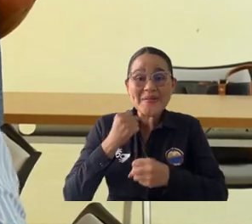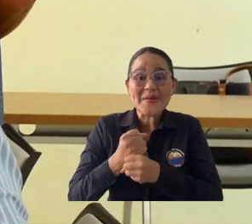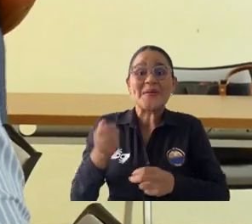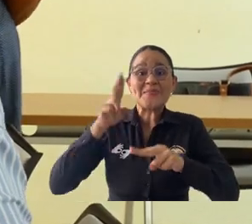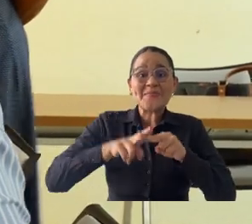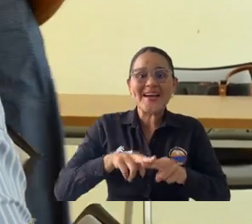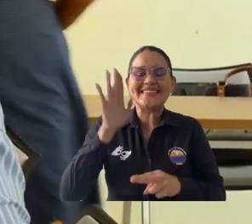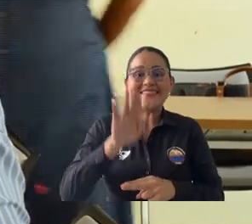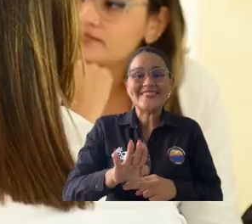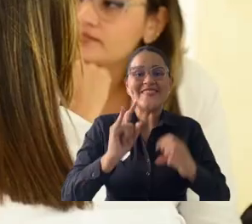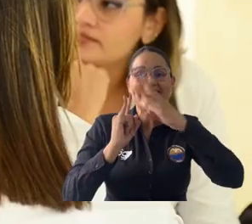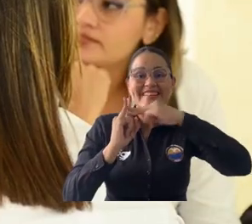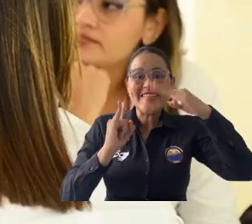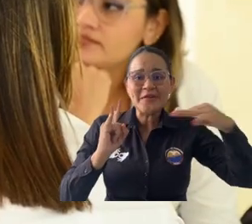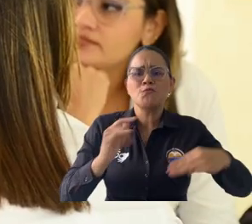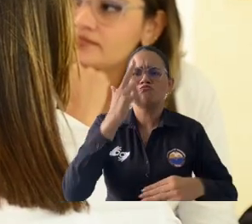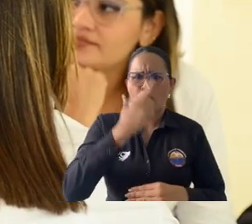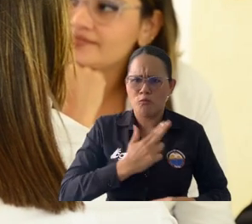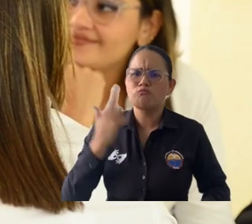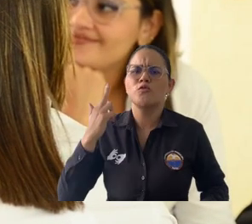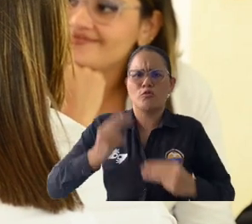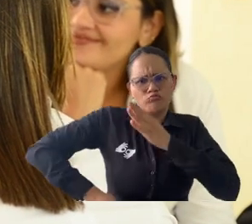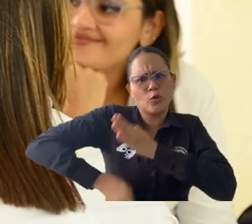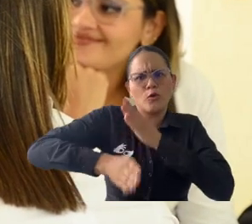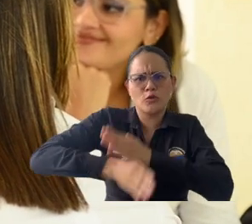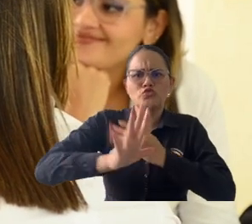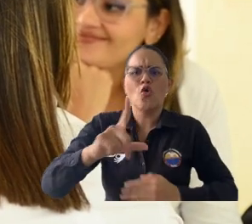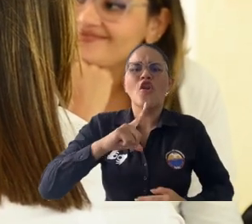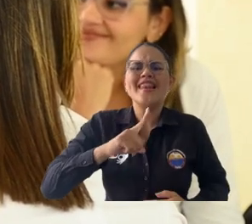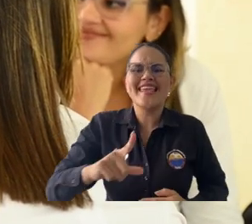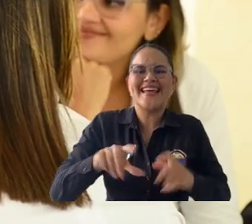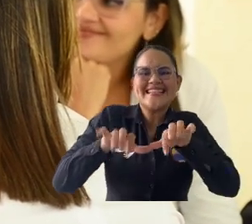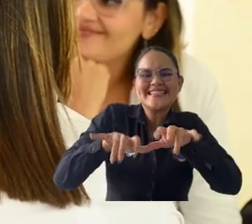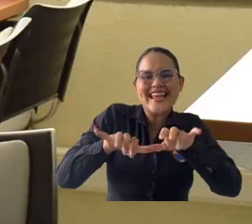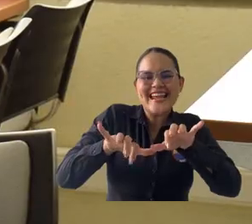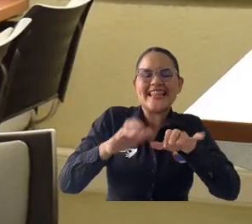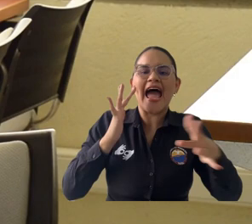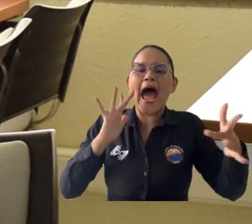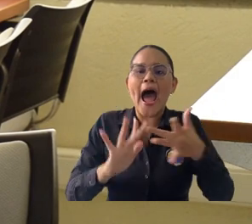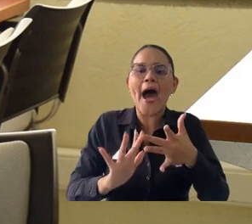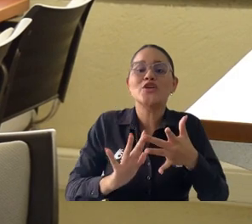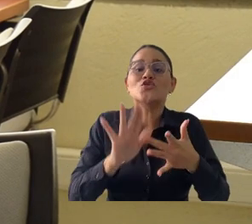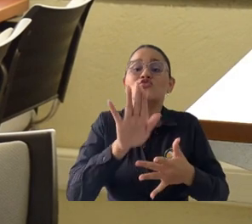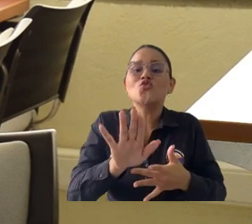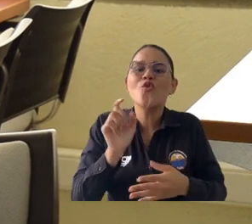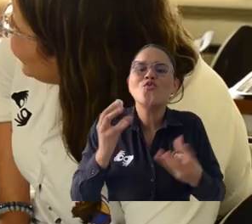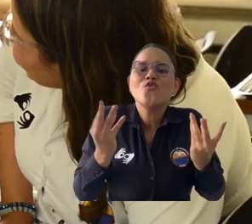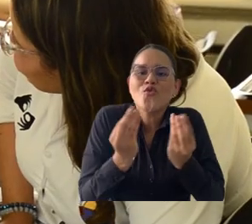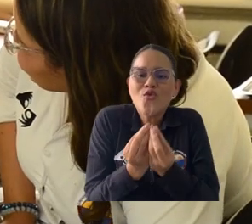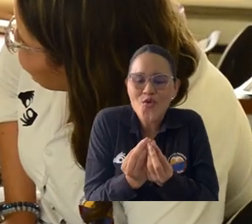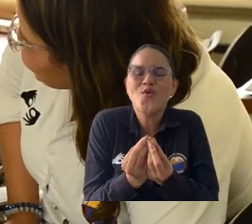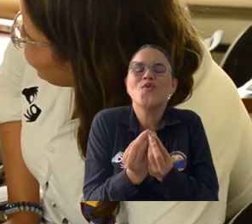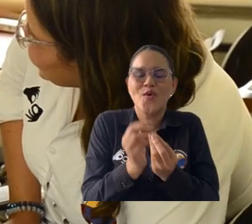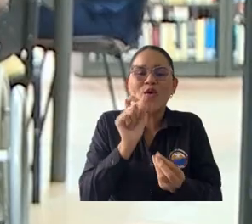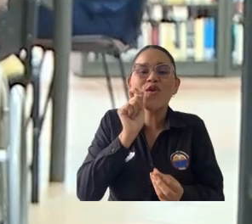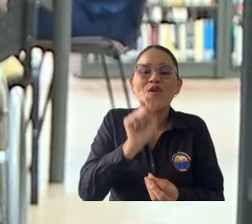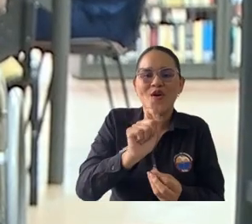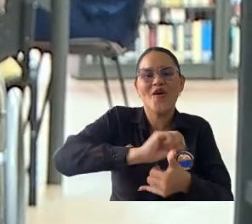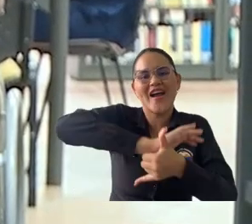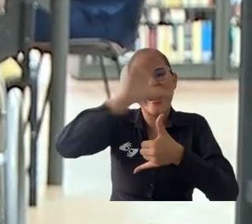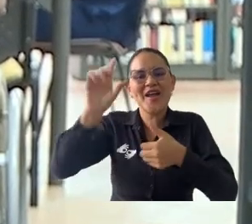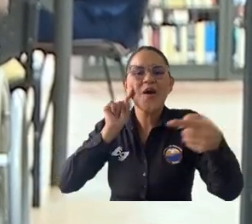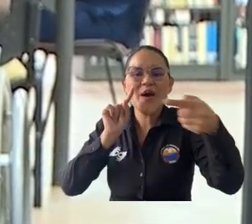Por cuatro años más, la Universidad del Magdalena asumió el compromiso de continuar liderando la Secretaría Técnica del Nodo Caribe por la